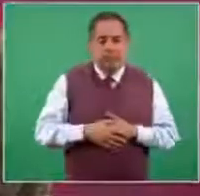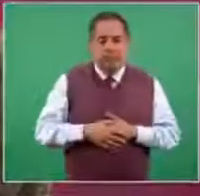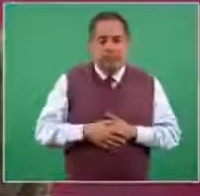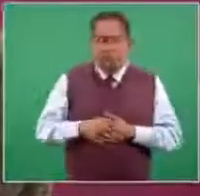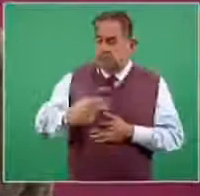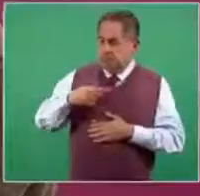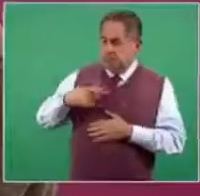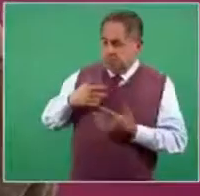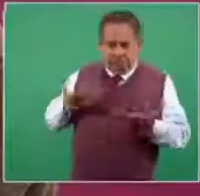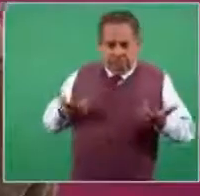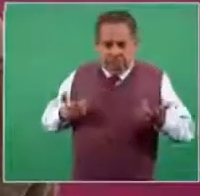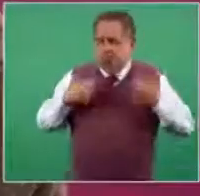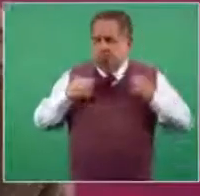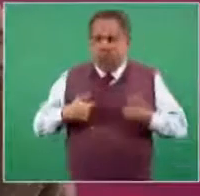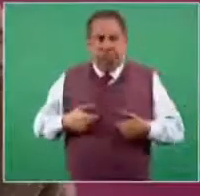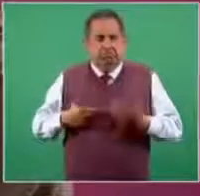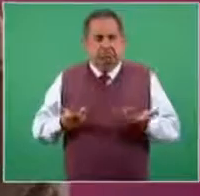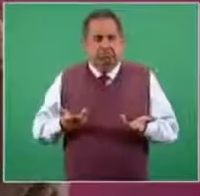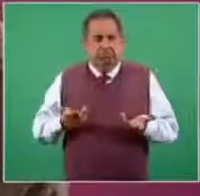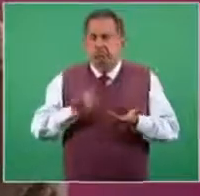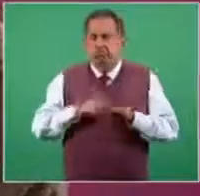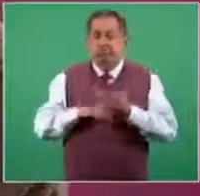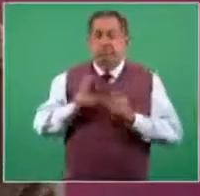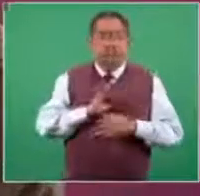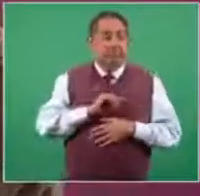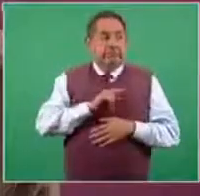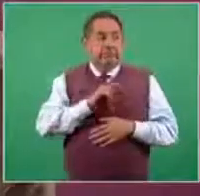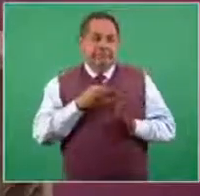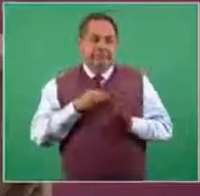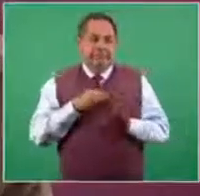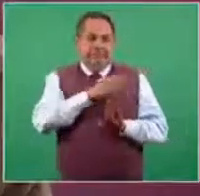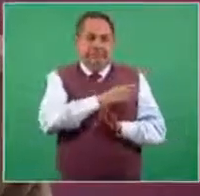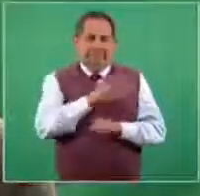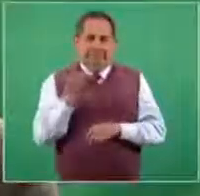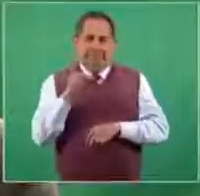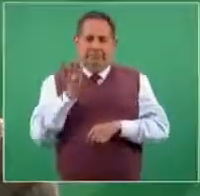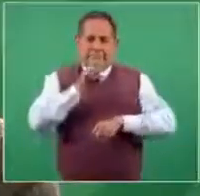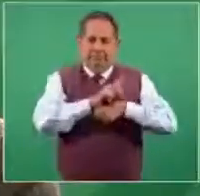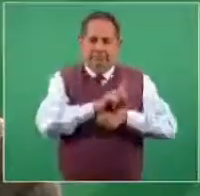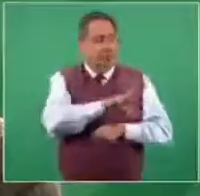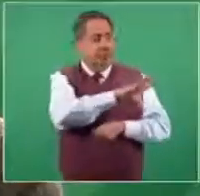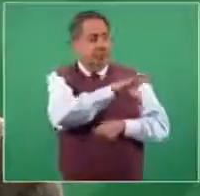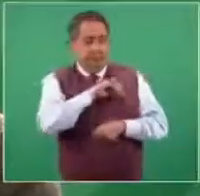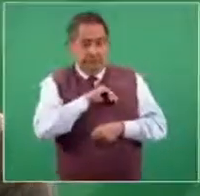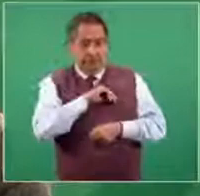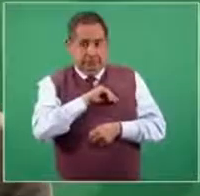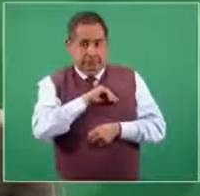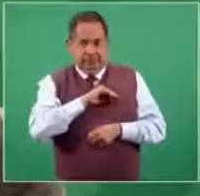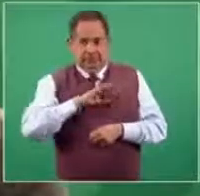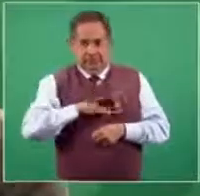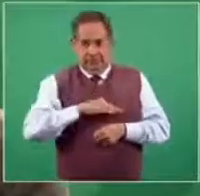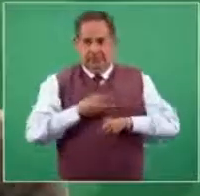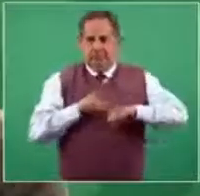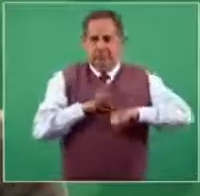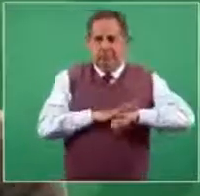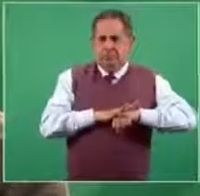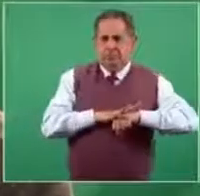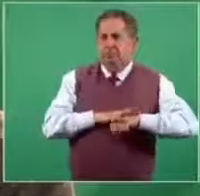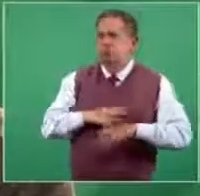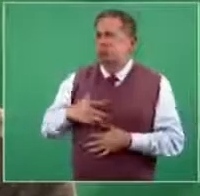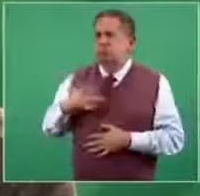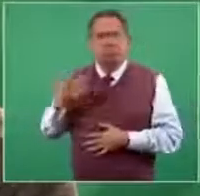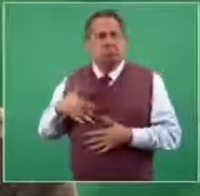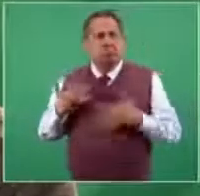persona que se hubiere contagiado tres días antes, por ejemplo, no tiene ningún síntoma